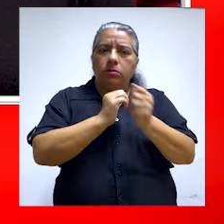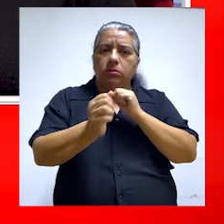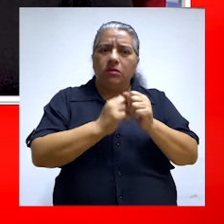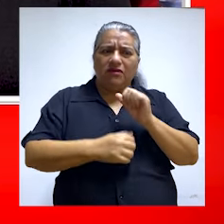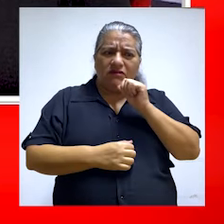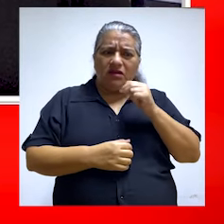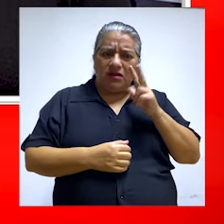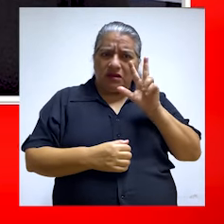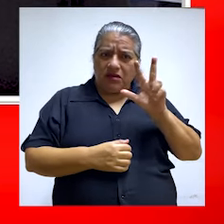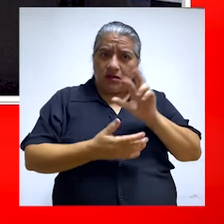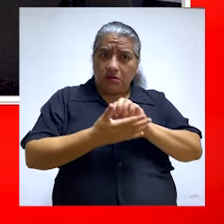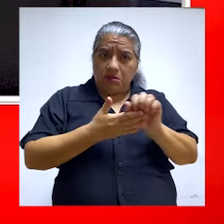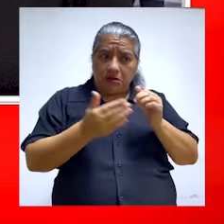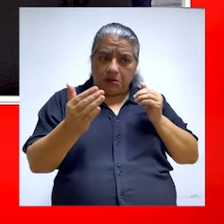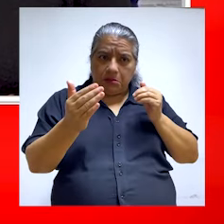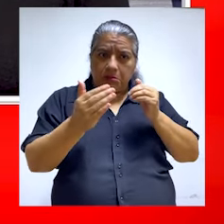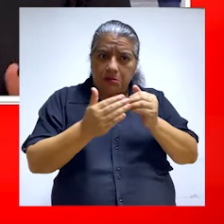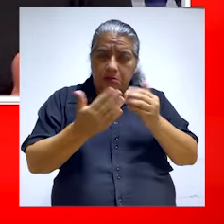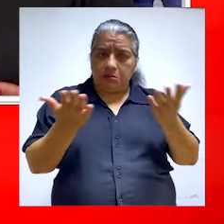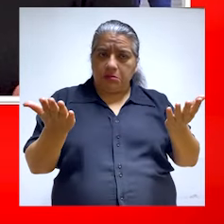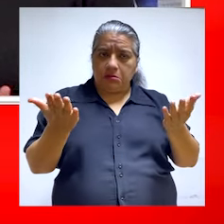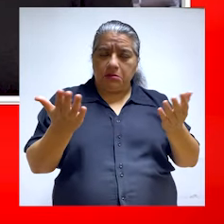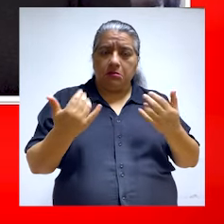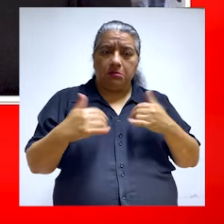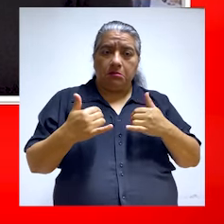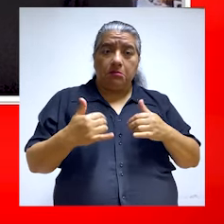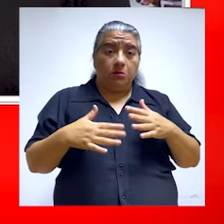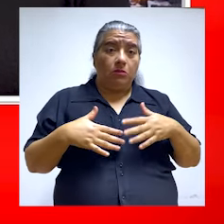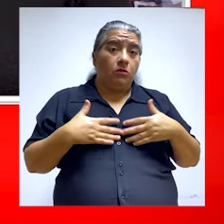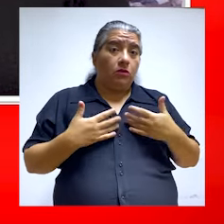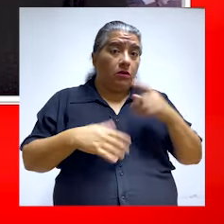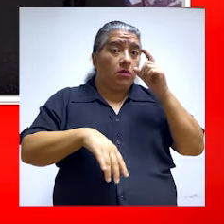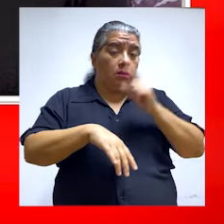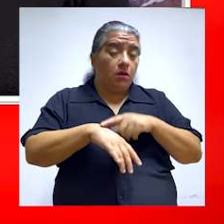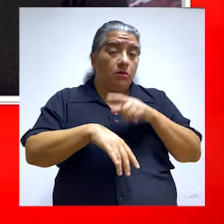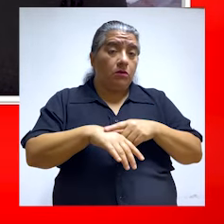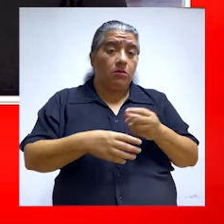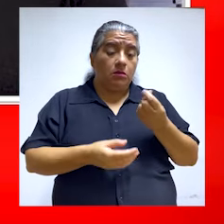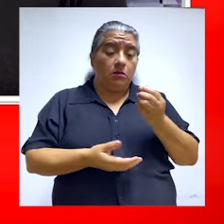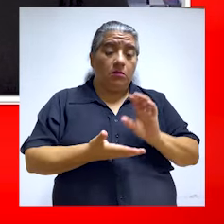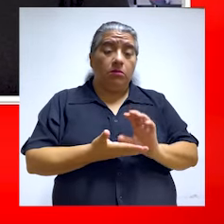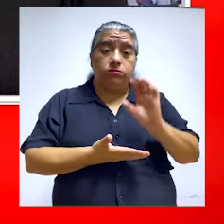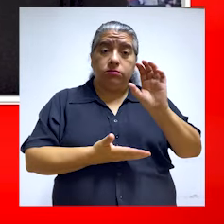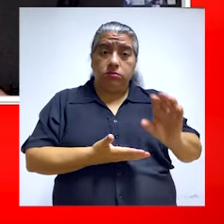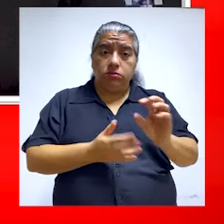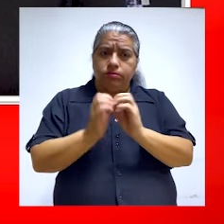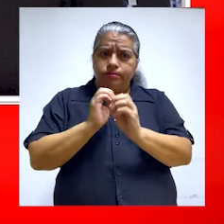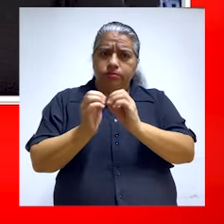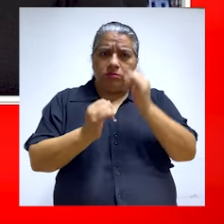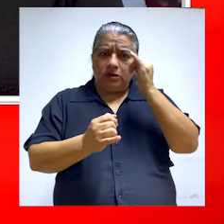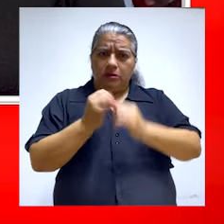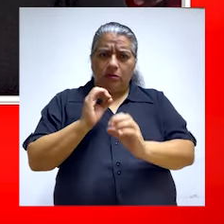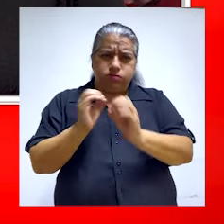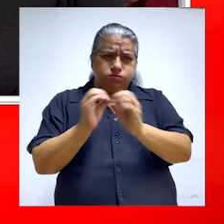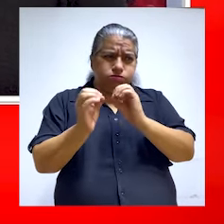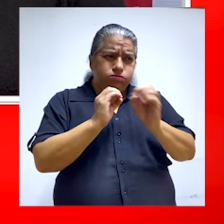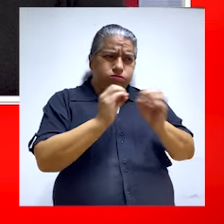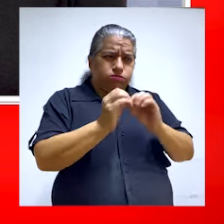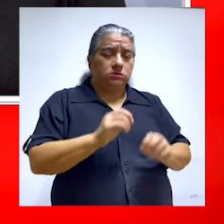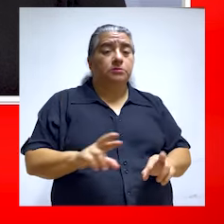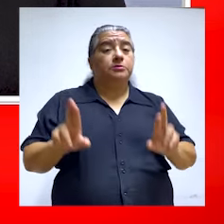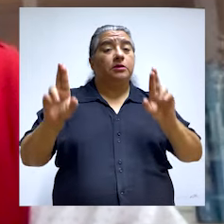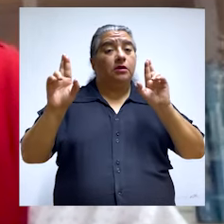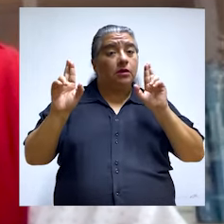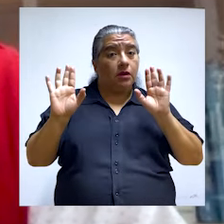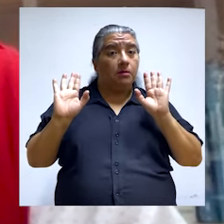¿Faltan tres meses para que se lleven a cabo los Juegos Bolivarianos? ¿Todavía hay tiempo para, uno, destinar el presupuesto y terminar de hacer todas las refacciones